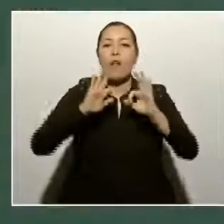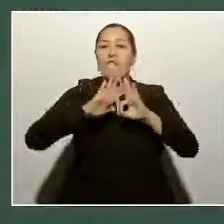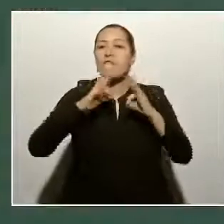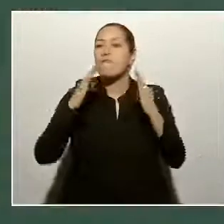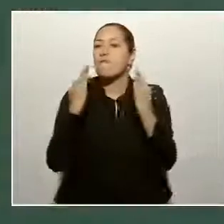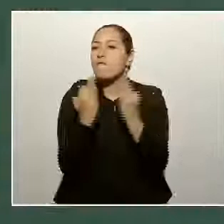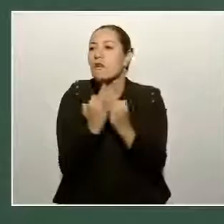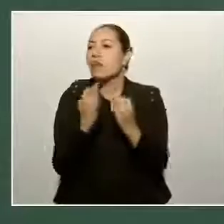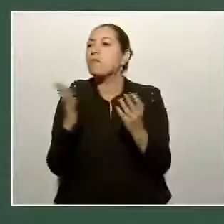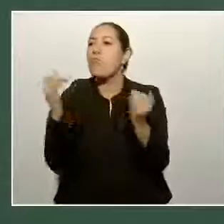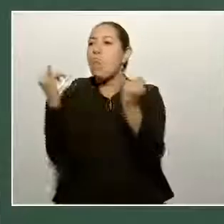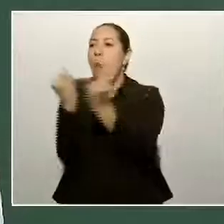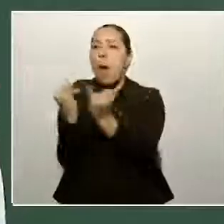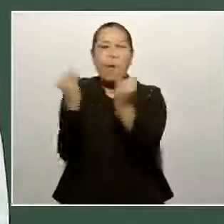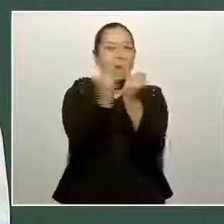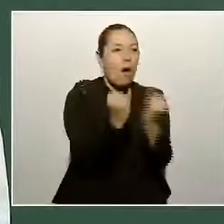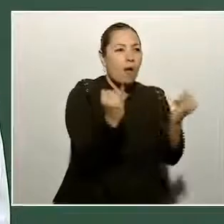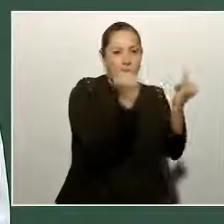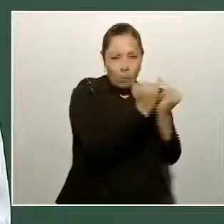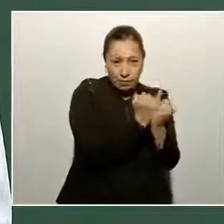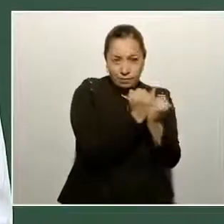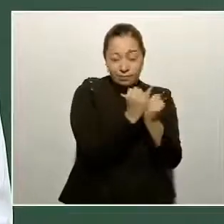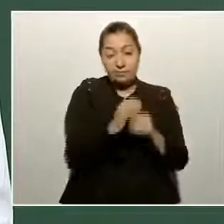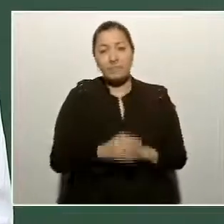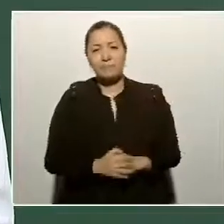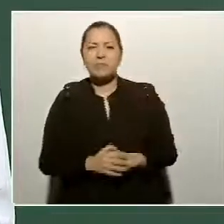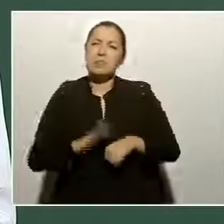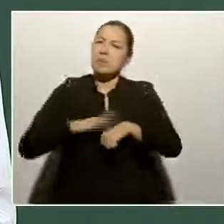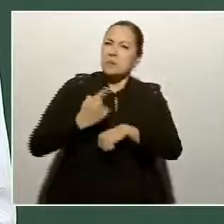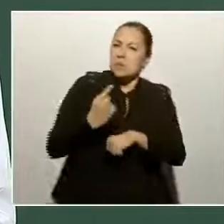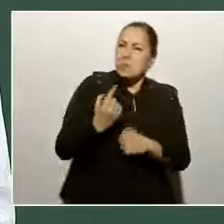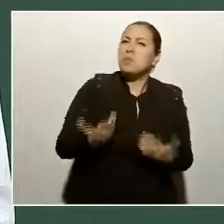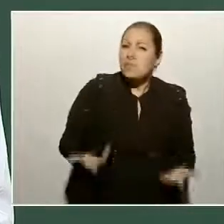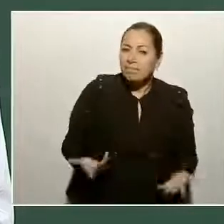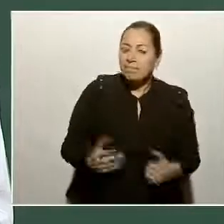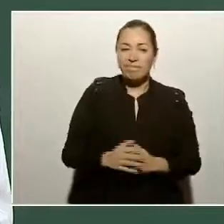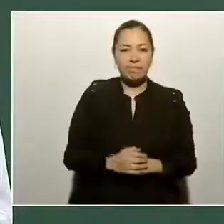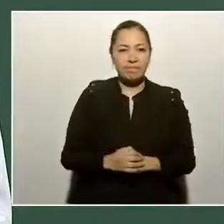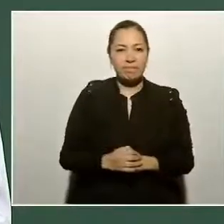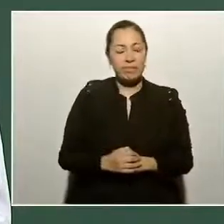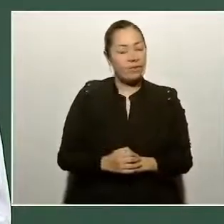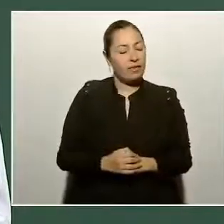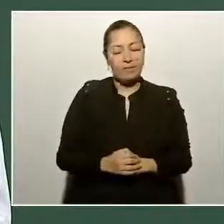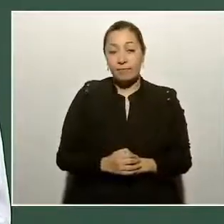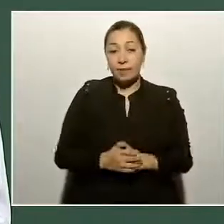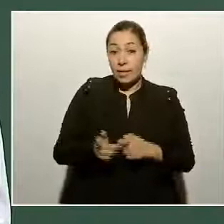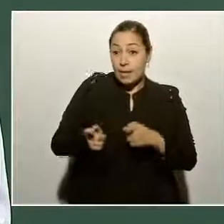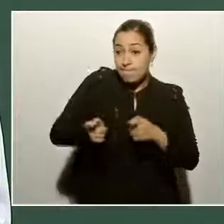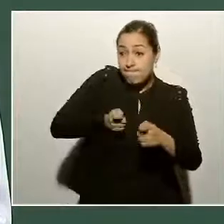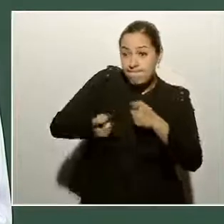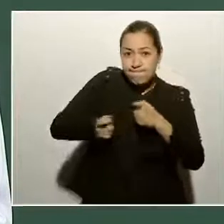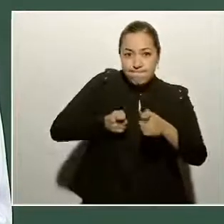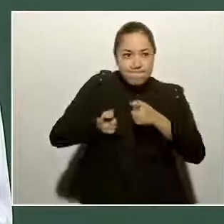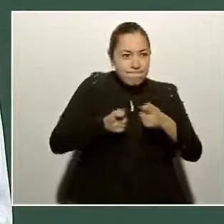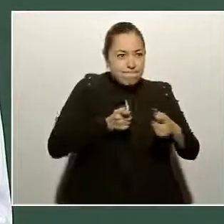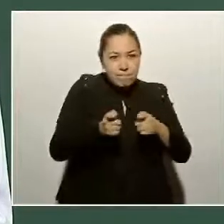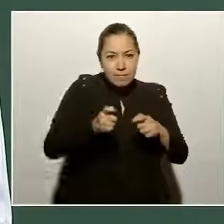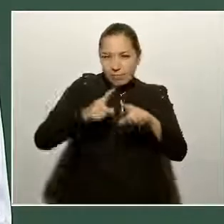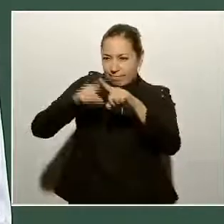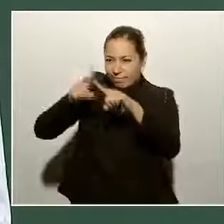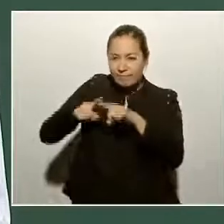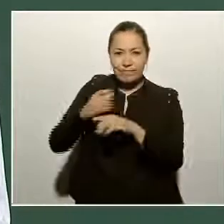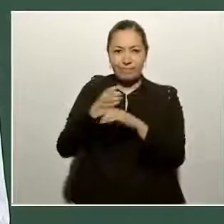el manejo de